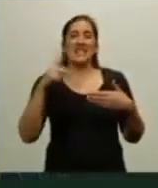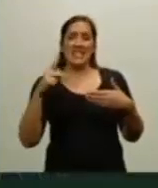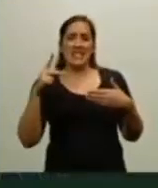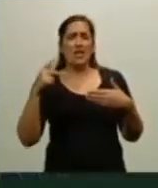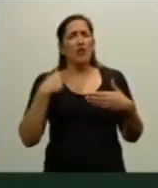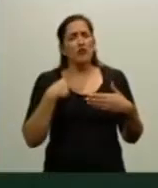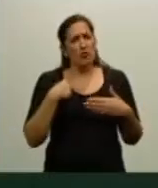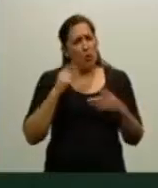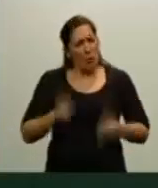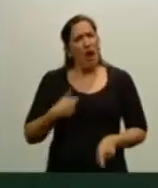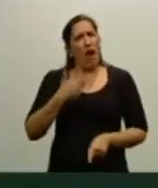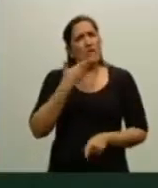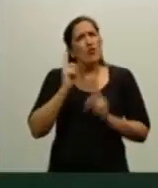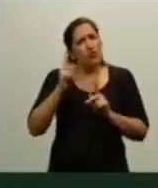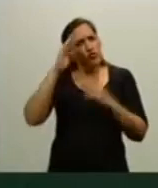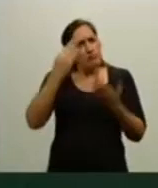llamando Roca.